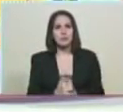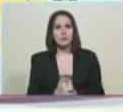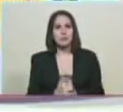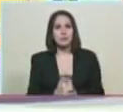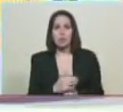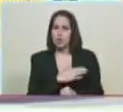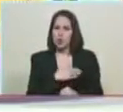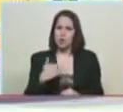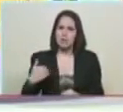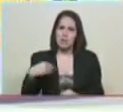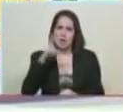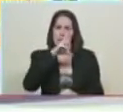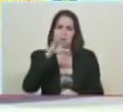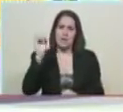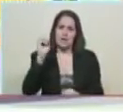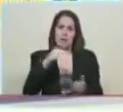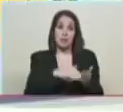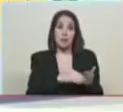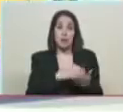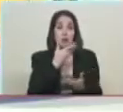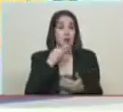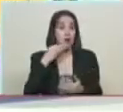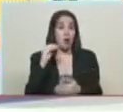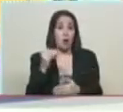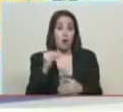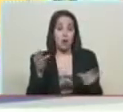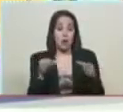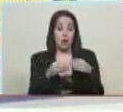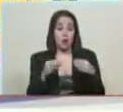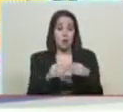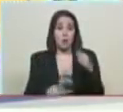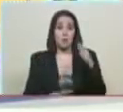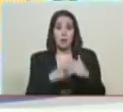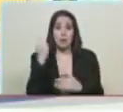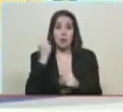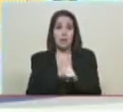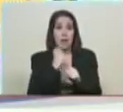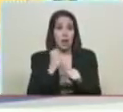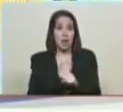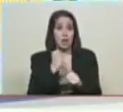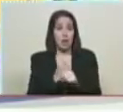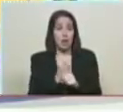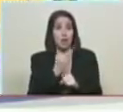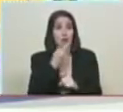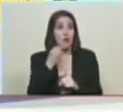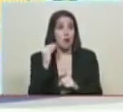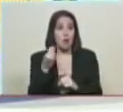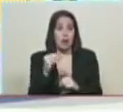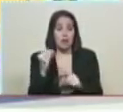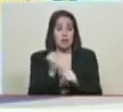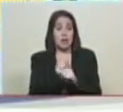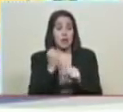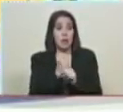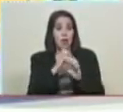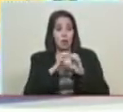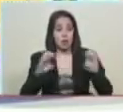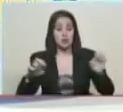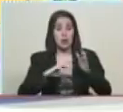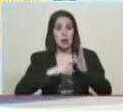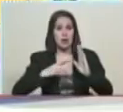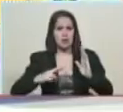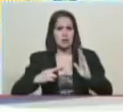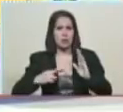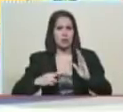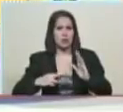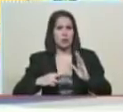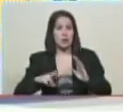estos 30.000 jóvenes que vienen del plan Chamba Juvenil, Chamba Juvenil, Trabajo, Educación y Recreación.